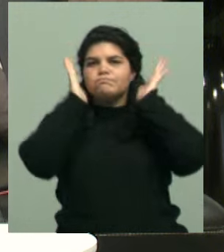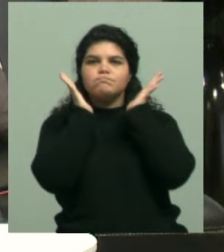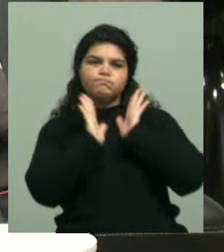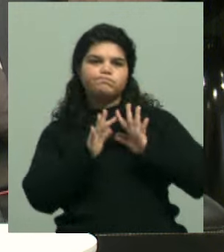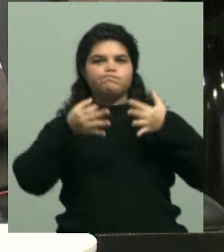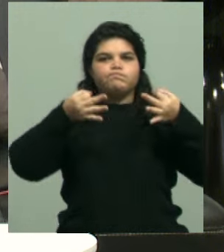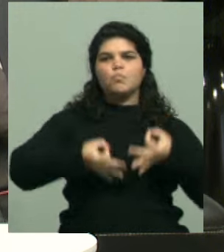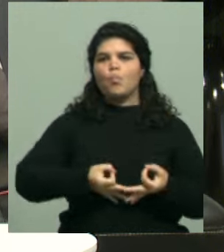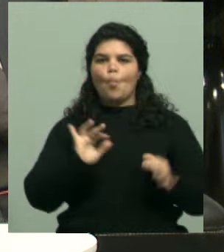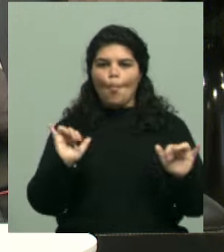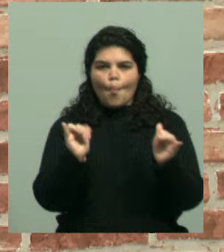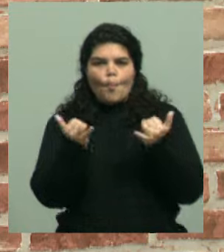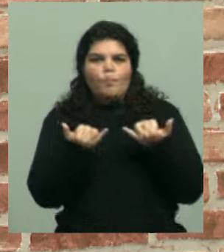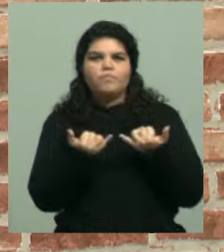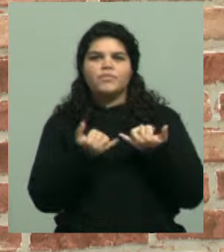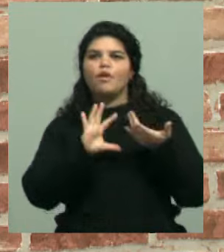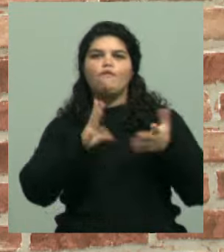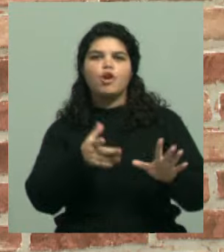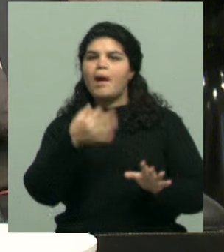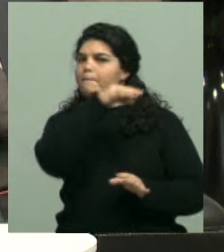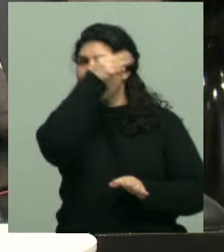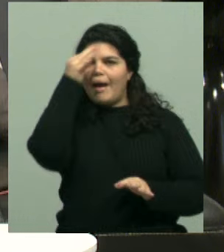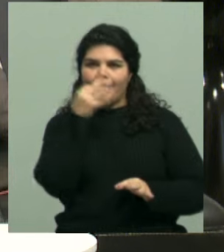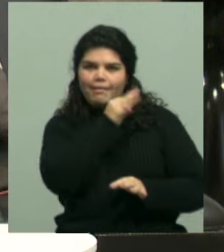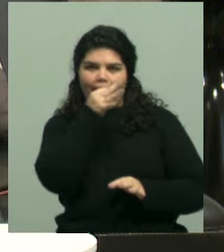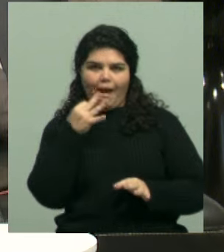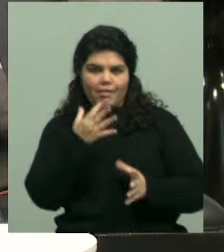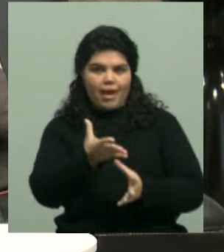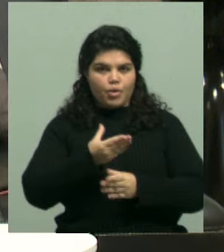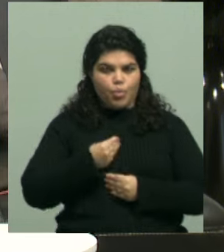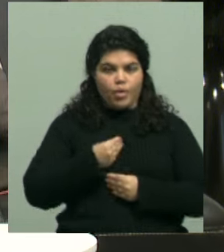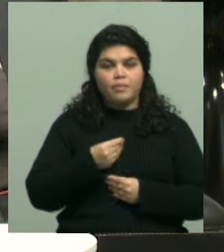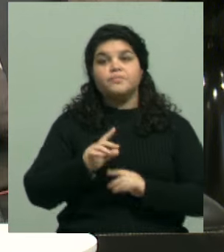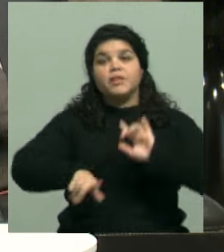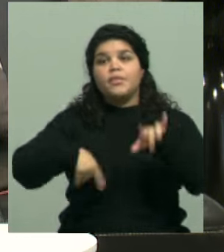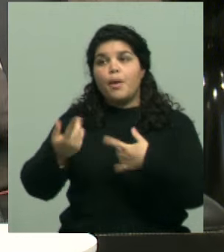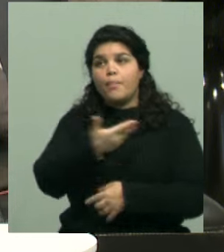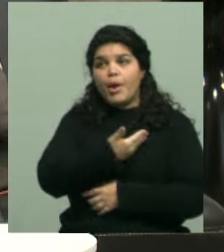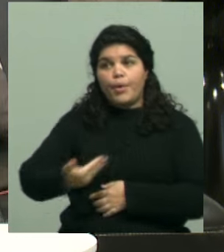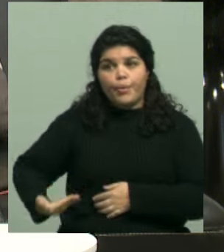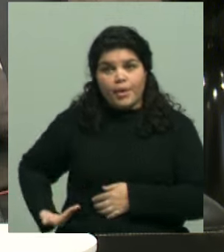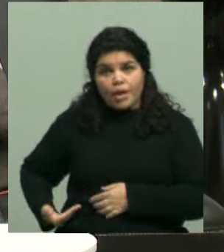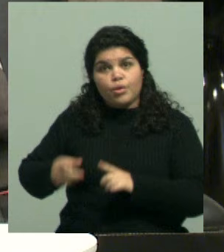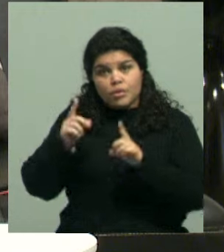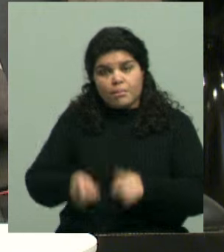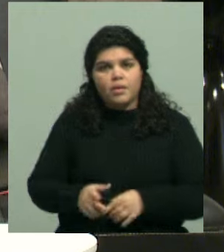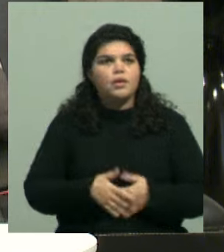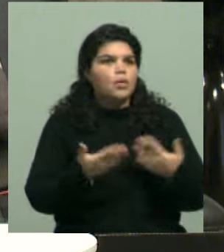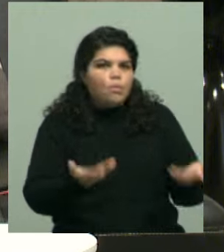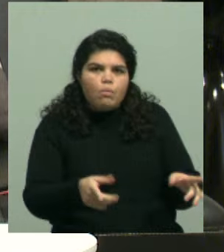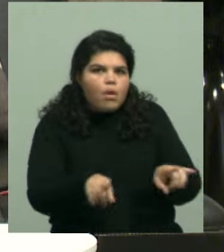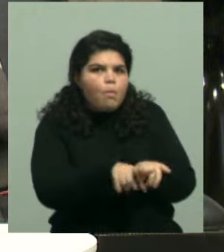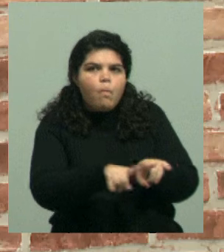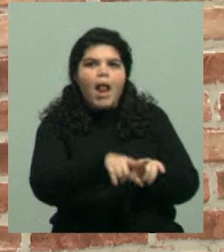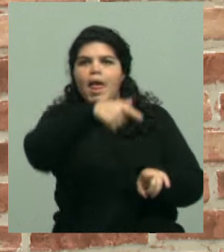delgada y demás. Y después, bueno, un montón de imágenes que el mismo gobierno... Lo mismo el León, ¿no? Que se usó mucho en la